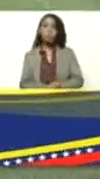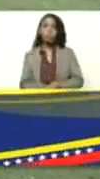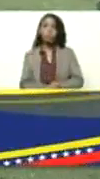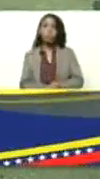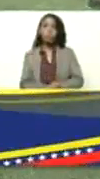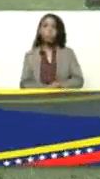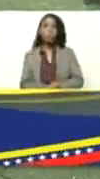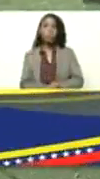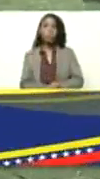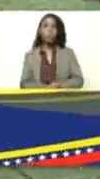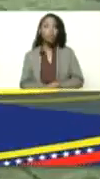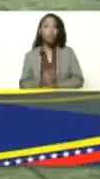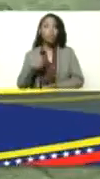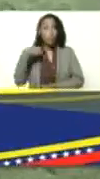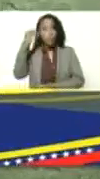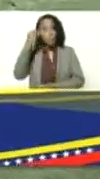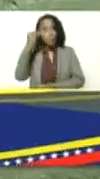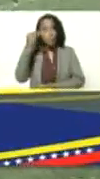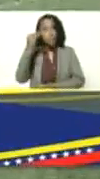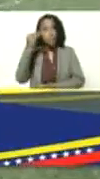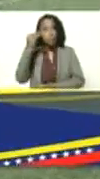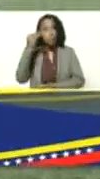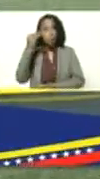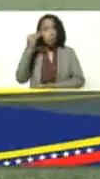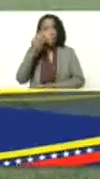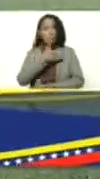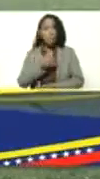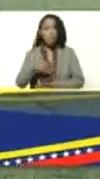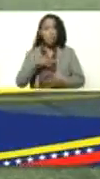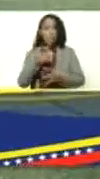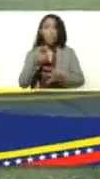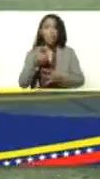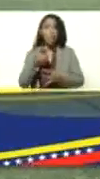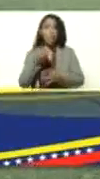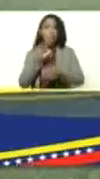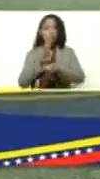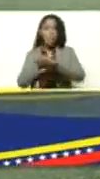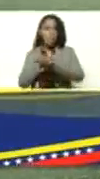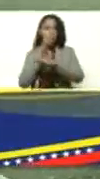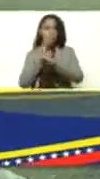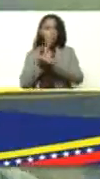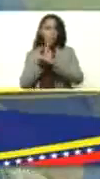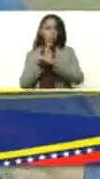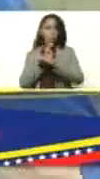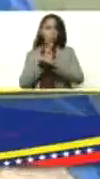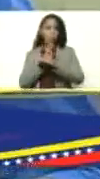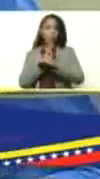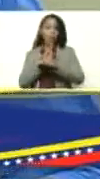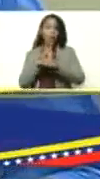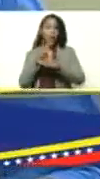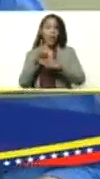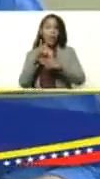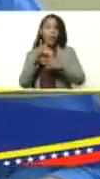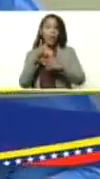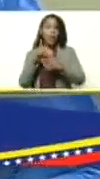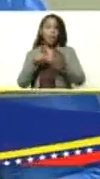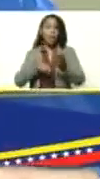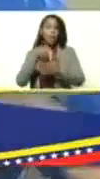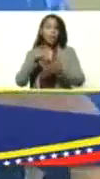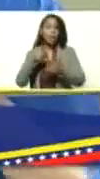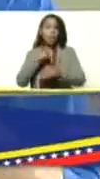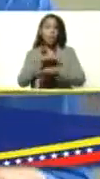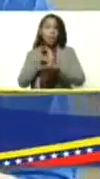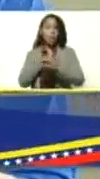que creo que es interesante presidente disculpa la interrupción la Fundación Venezolana de Servicios de Salud Animal la he firmado como ministro